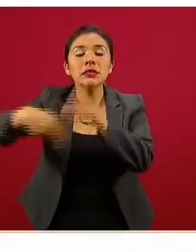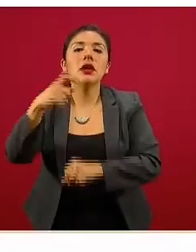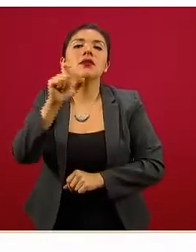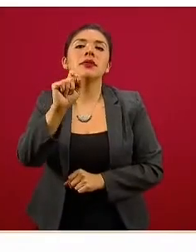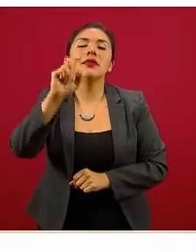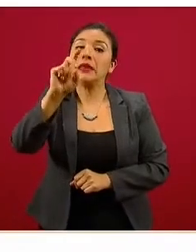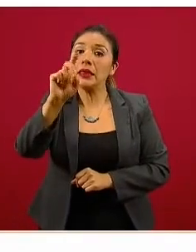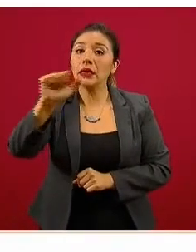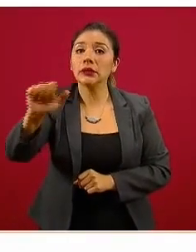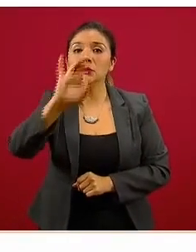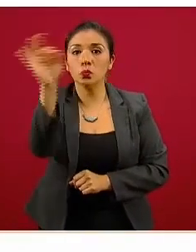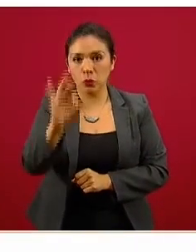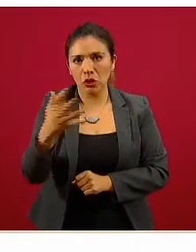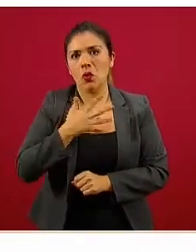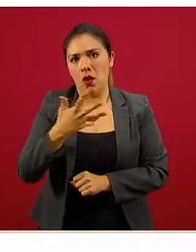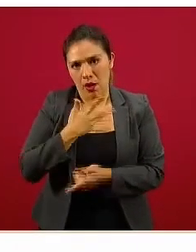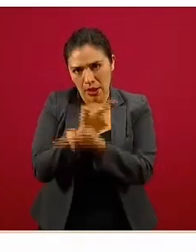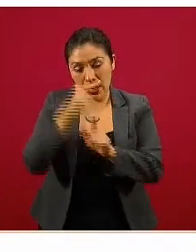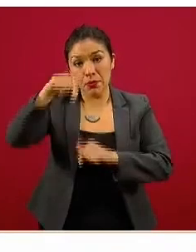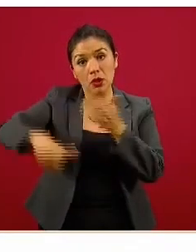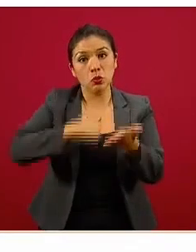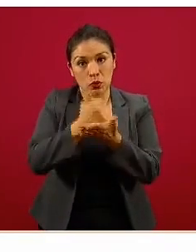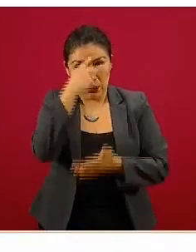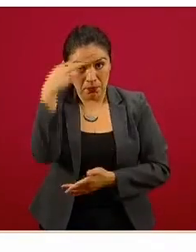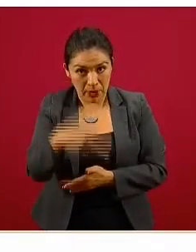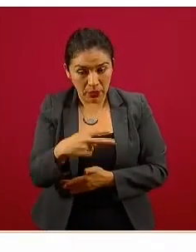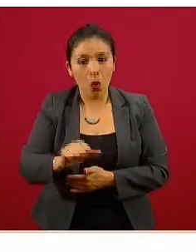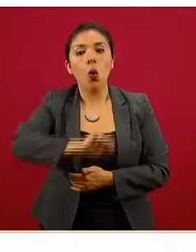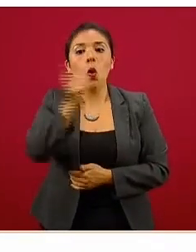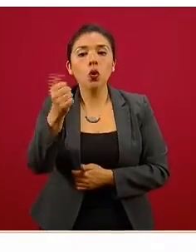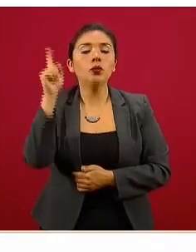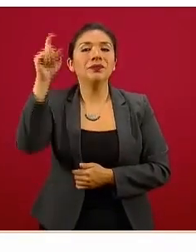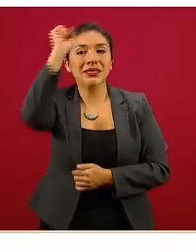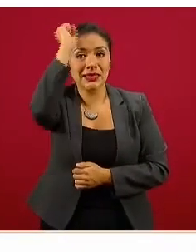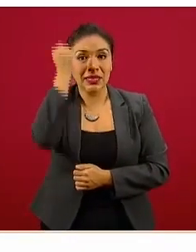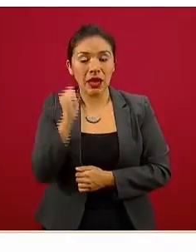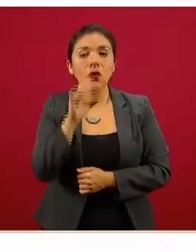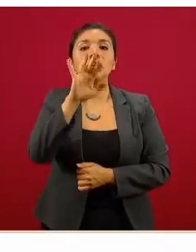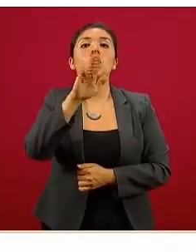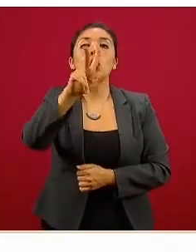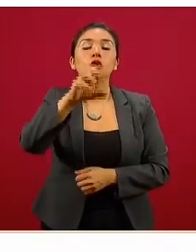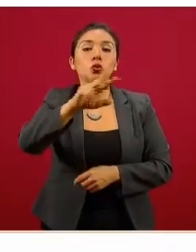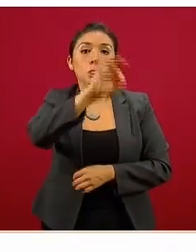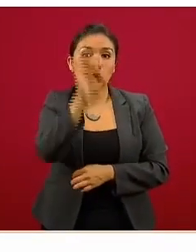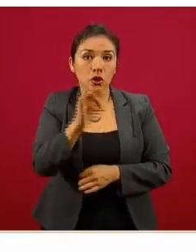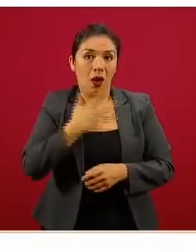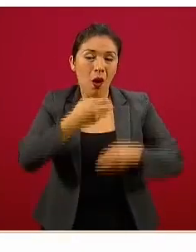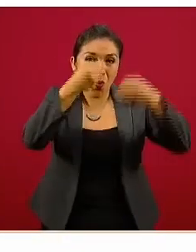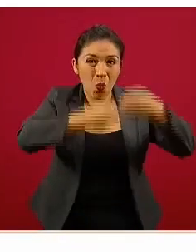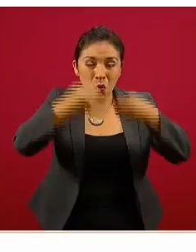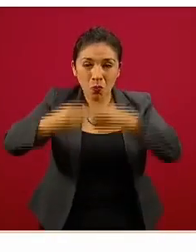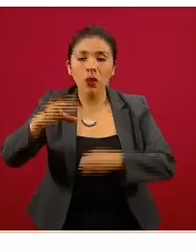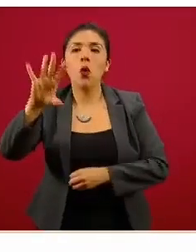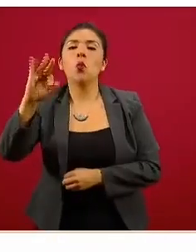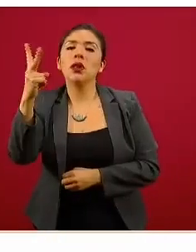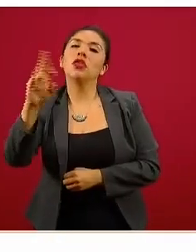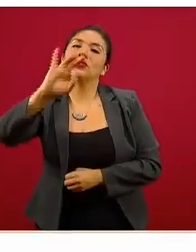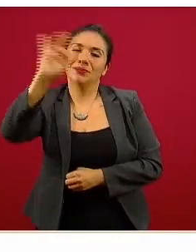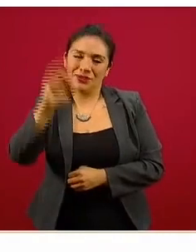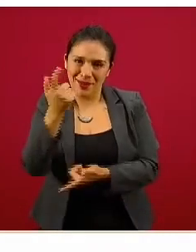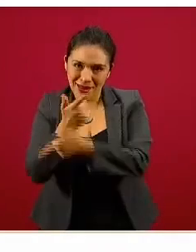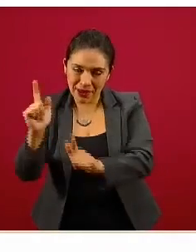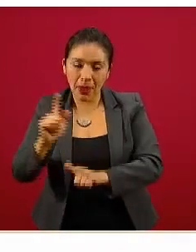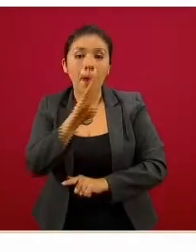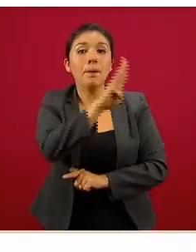por ciento disponible. En la Ciudad de México, seguimos con Sinaloa, 58 por ciento ocupado, 42 libre, Baja